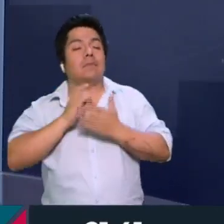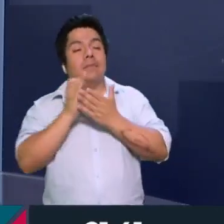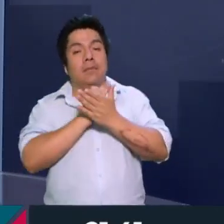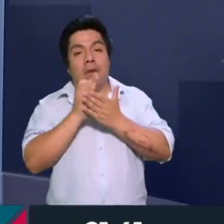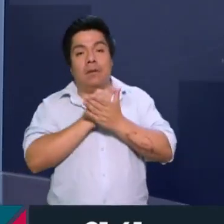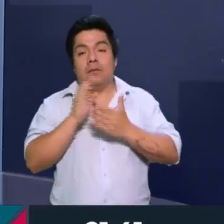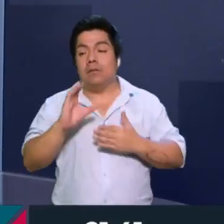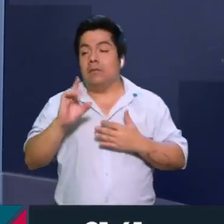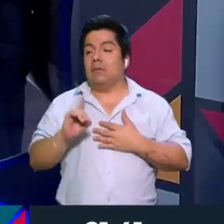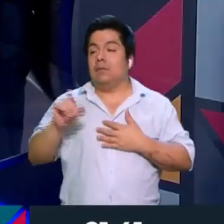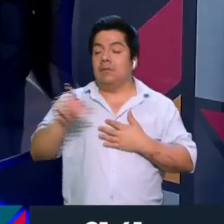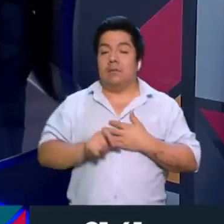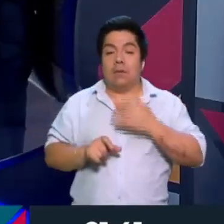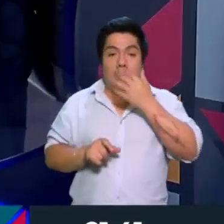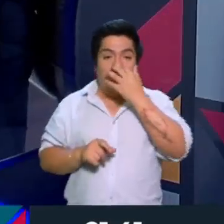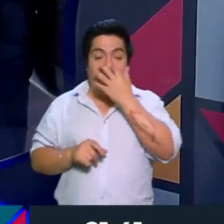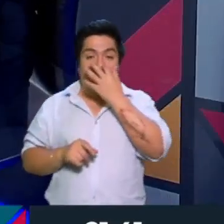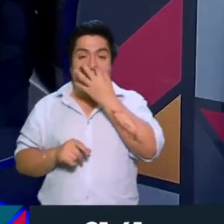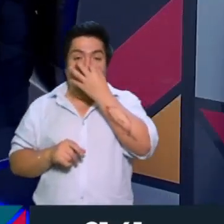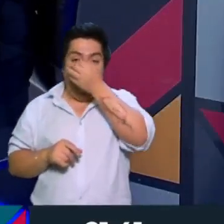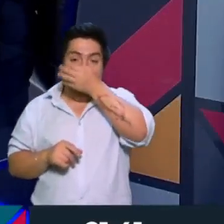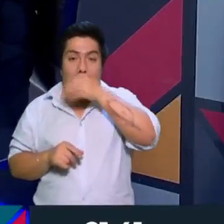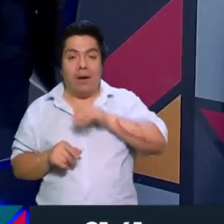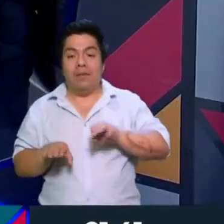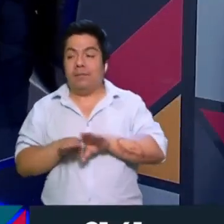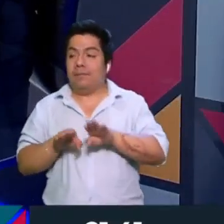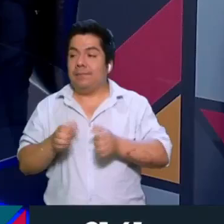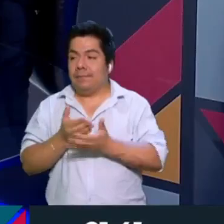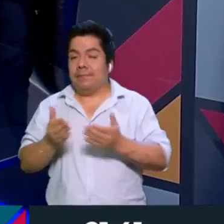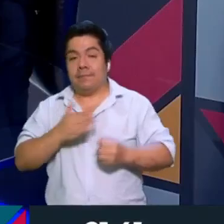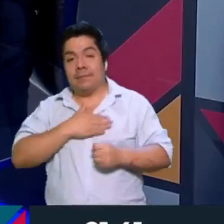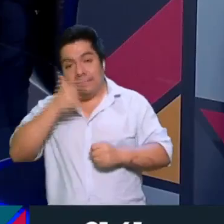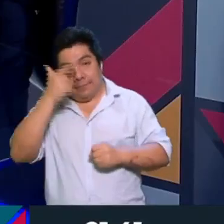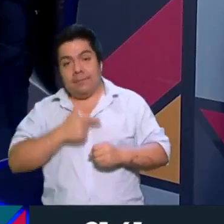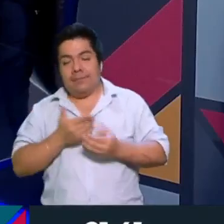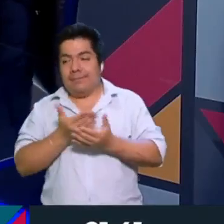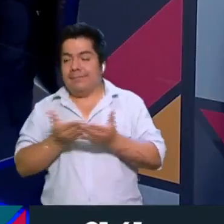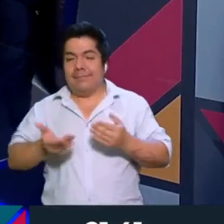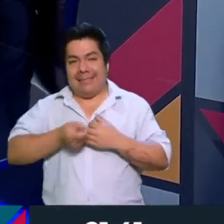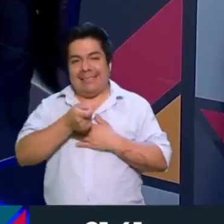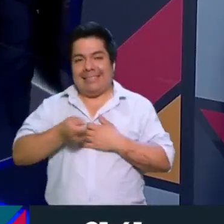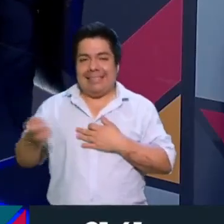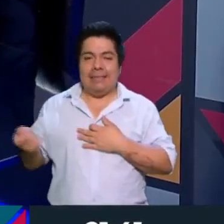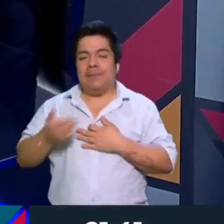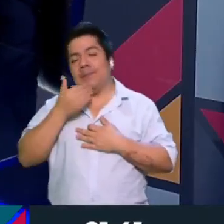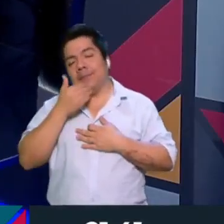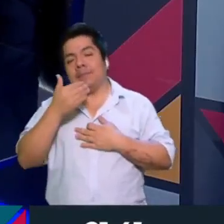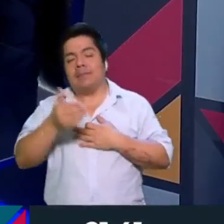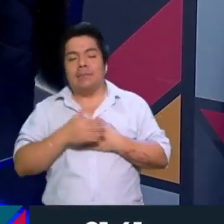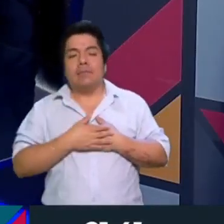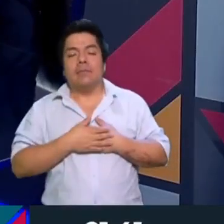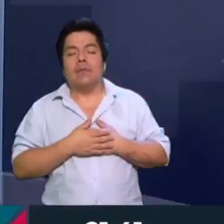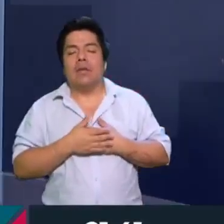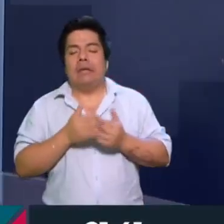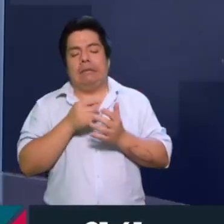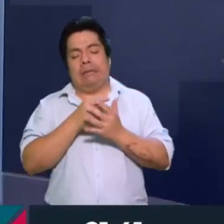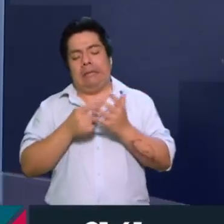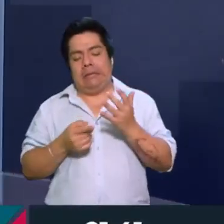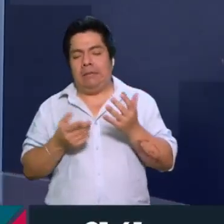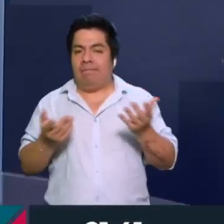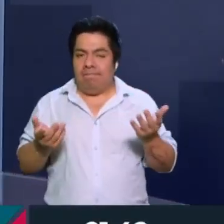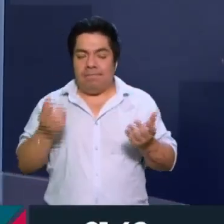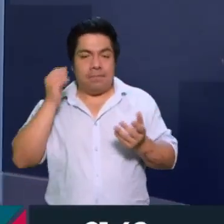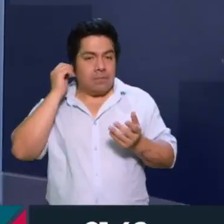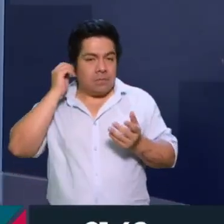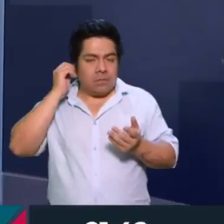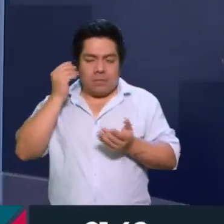de México. Diputada, buenas noches, ¿cómo está? Muy bien, muchas gracias, muchas gracias por la invitación y un saludo a todos. Qué bueno que nos acompaña. Ha habido una iniciativa